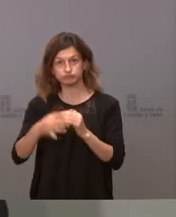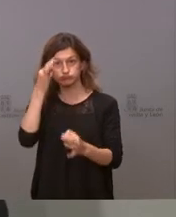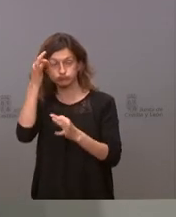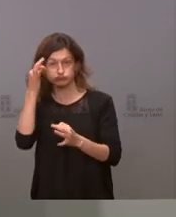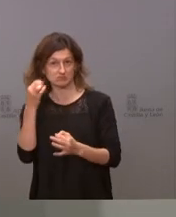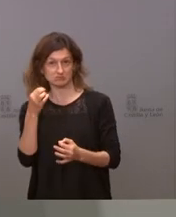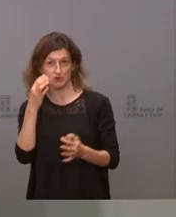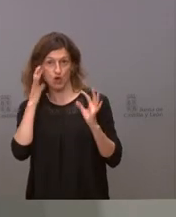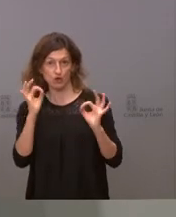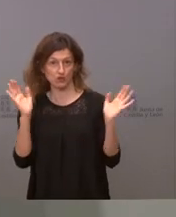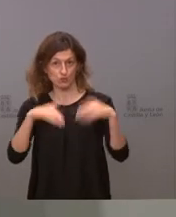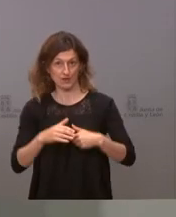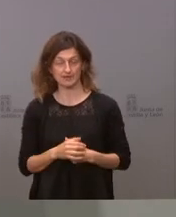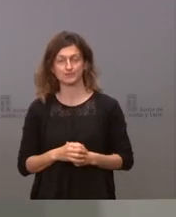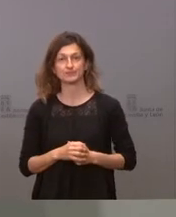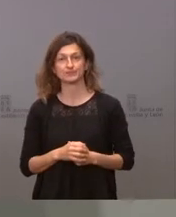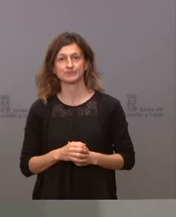Lo que no tiene mucho sentido